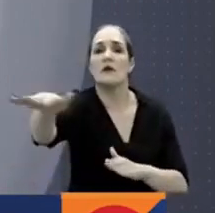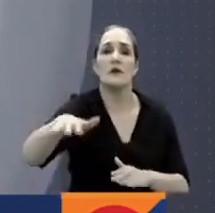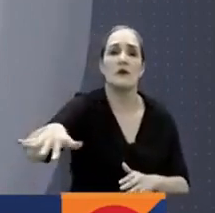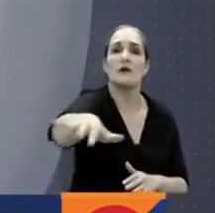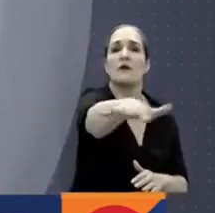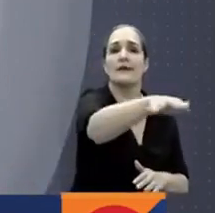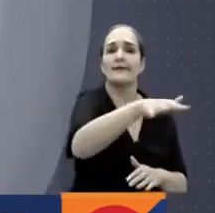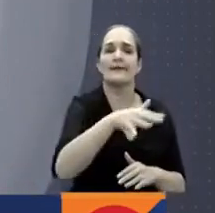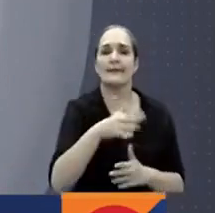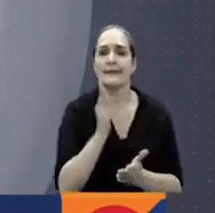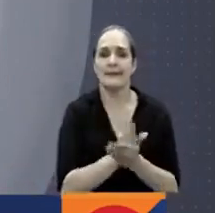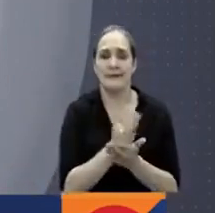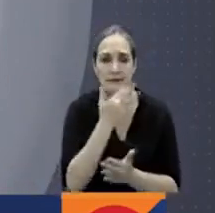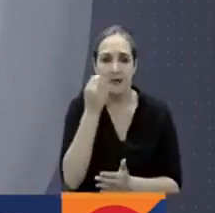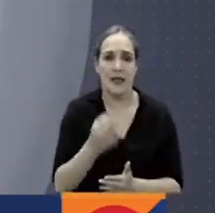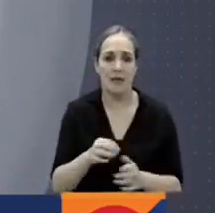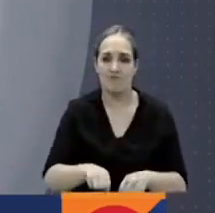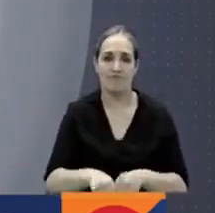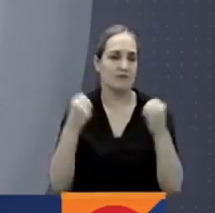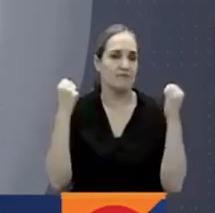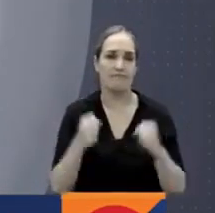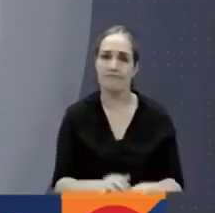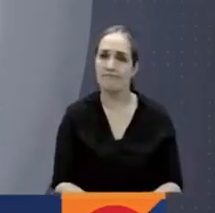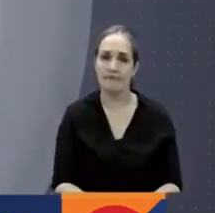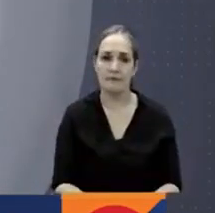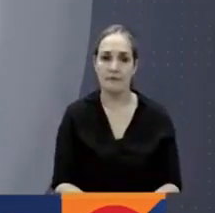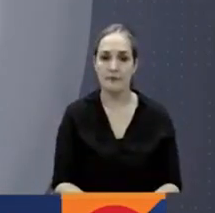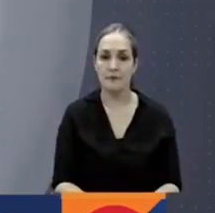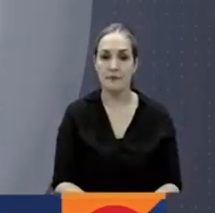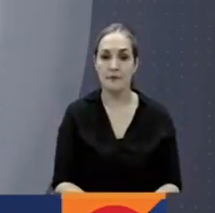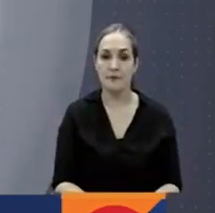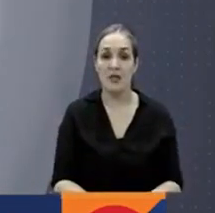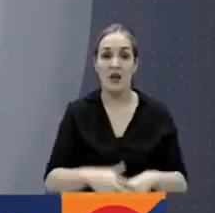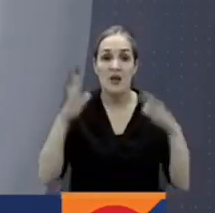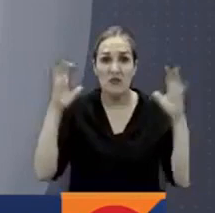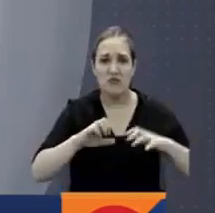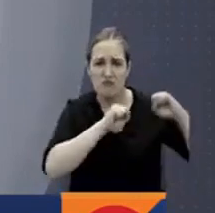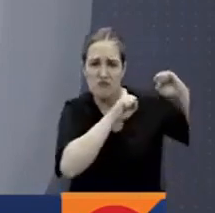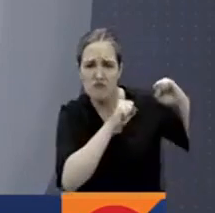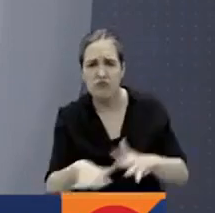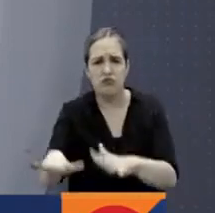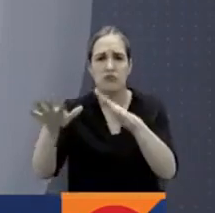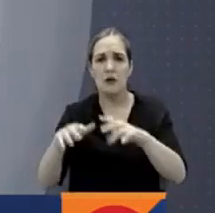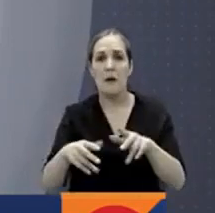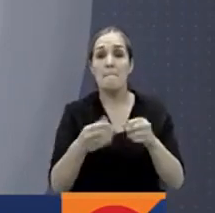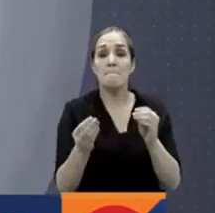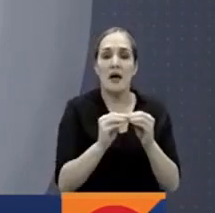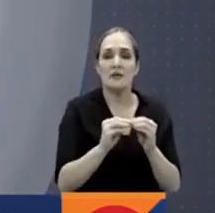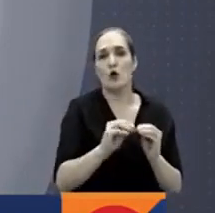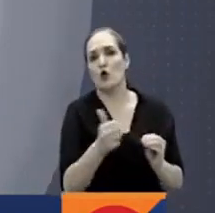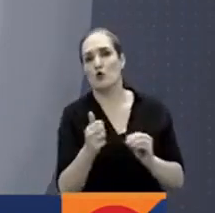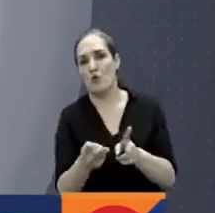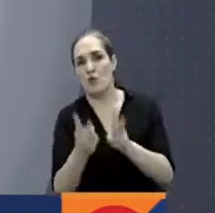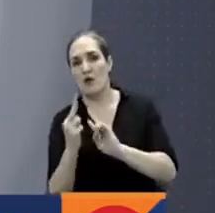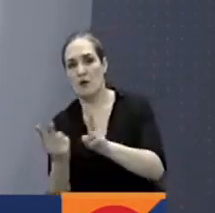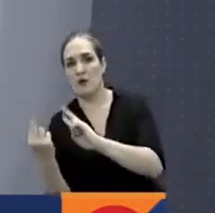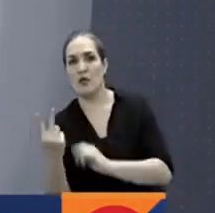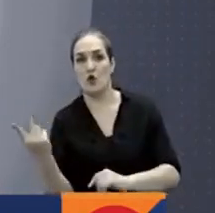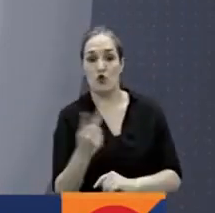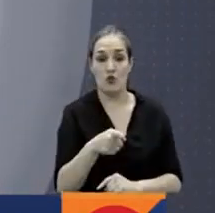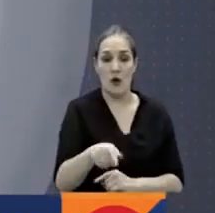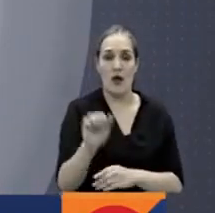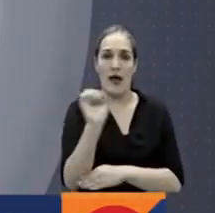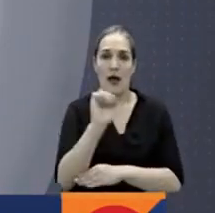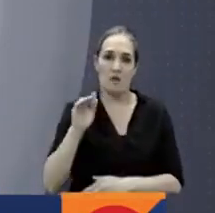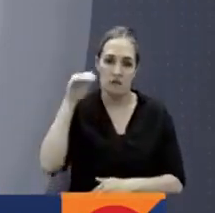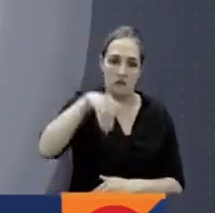totalmente destruido el paso. La avenida torrencial también destruyó dos puentes más uno vehicular que conduce